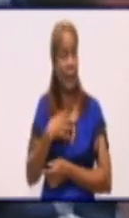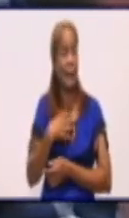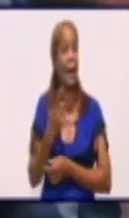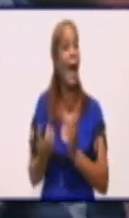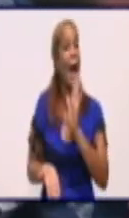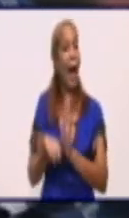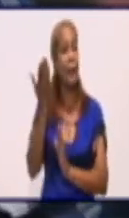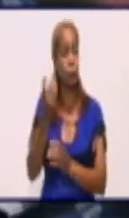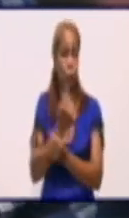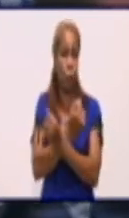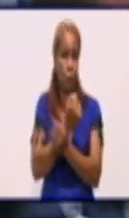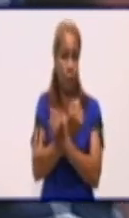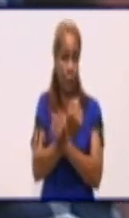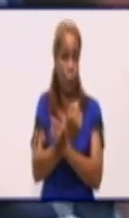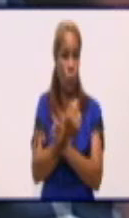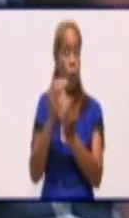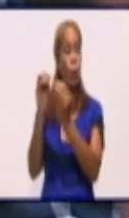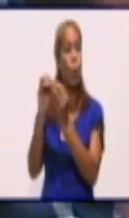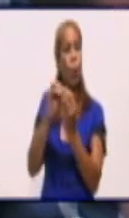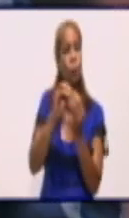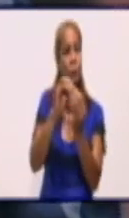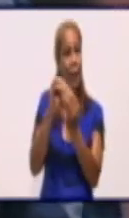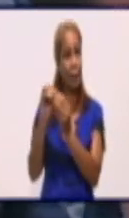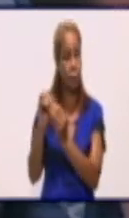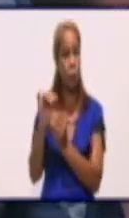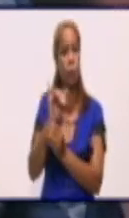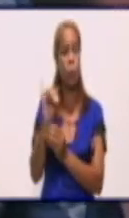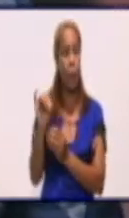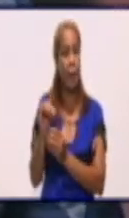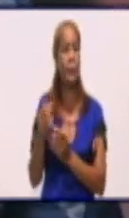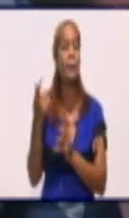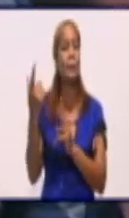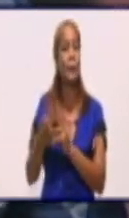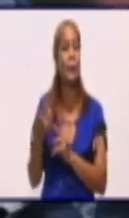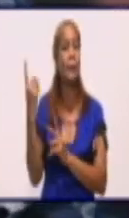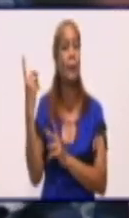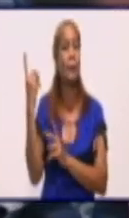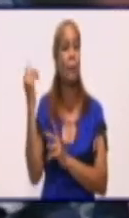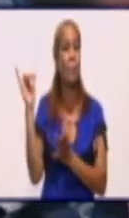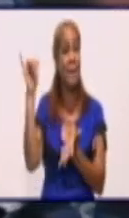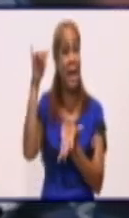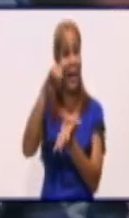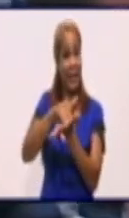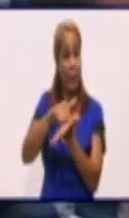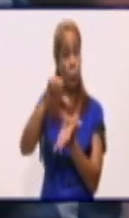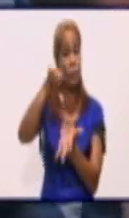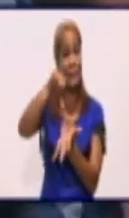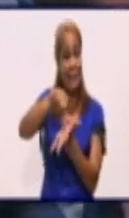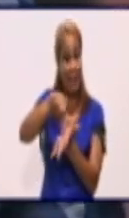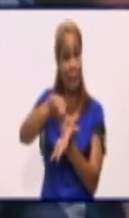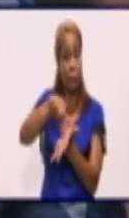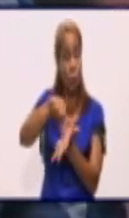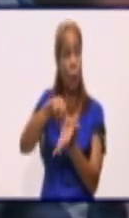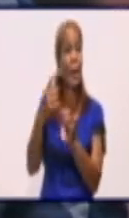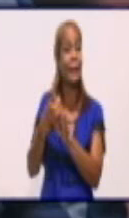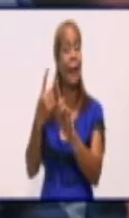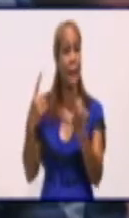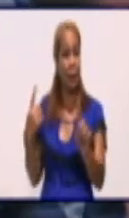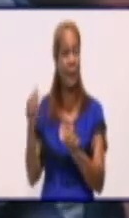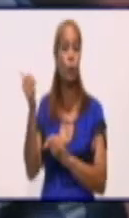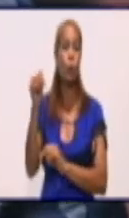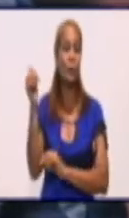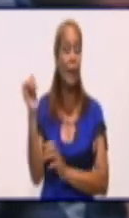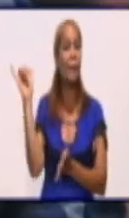en contacto 702 personas, y como viajeros tenemos ingresados en centros para ellos a 10 viajeros internacionales.